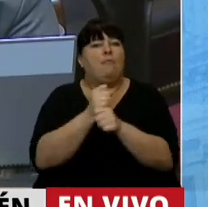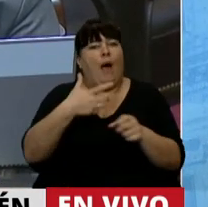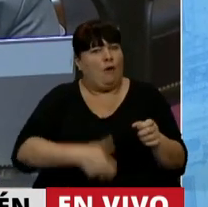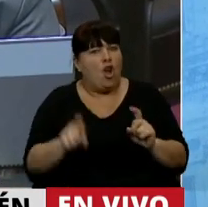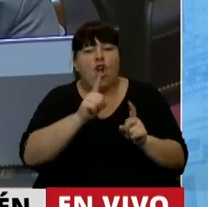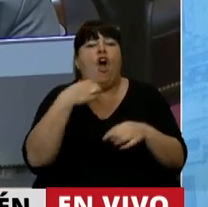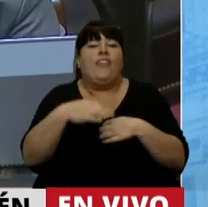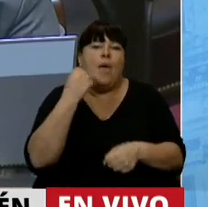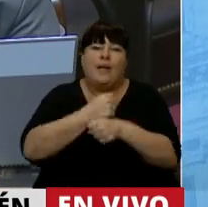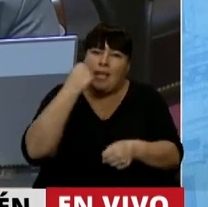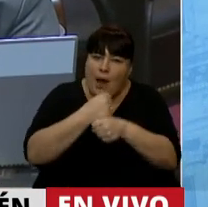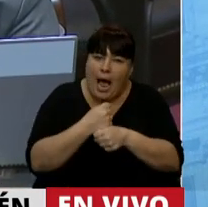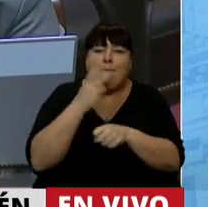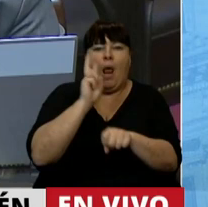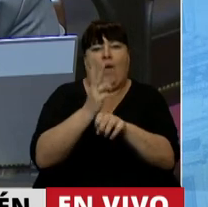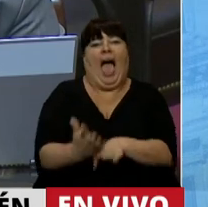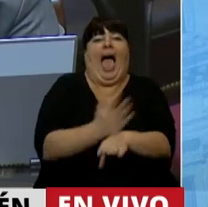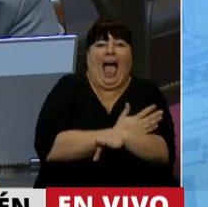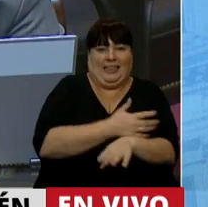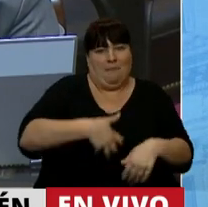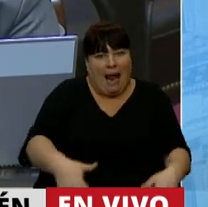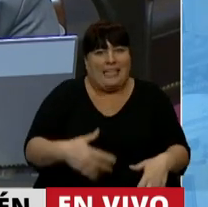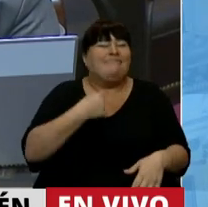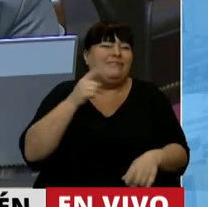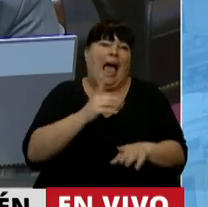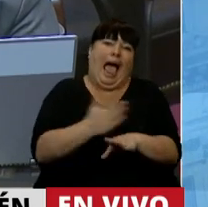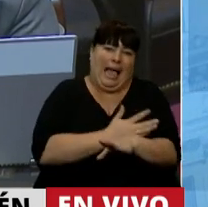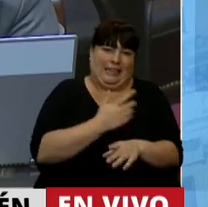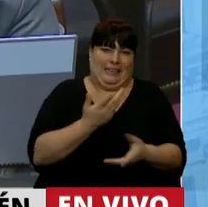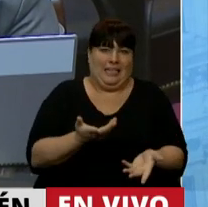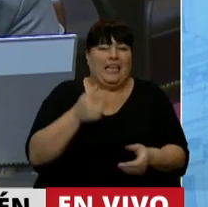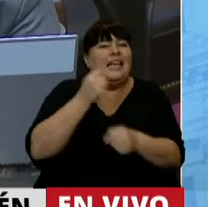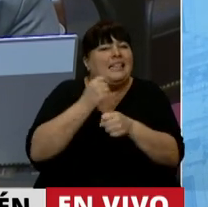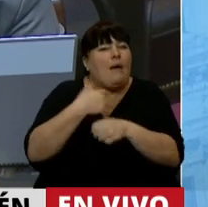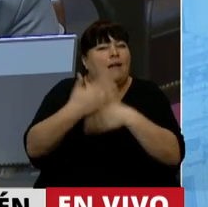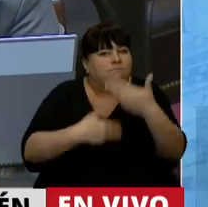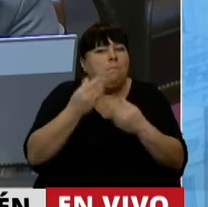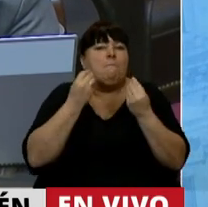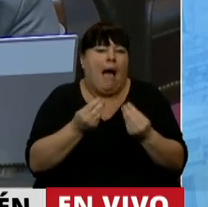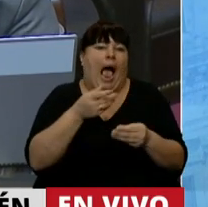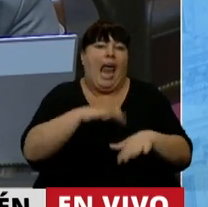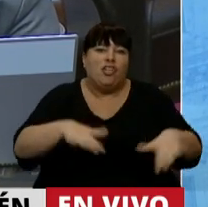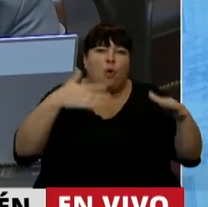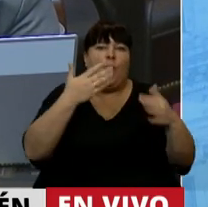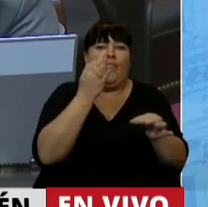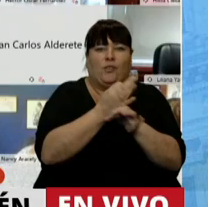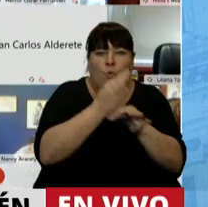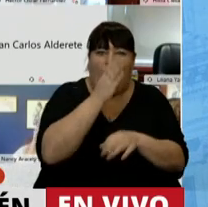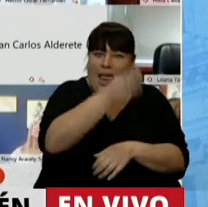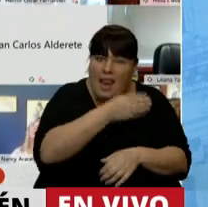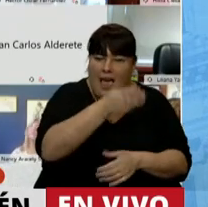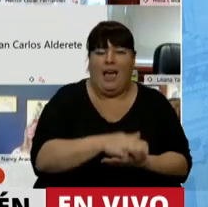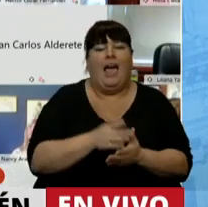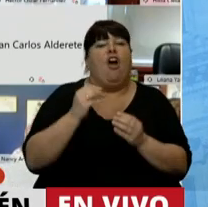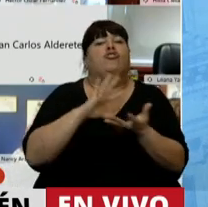el camino es trabajar para prevenir los embarazos no deseados. El camino es trabajar por la escolarización de nuestros chicos.